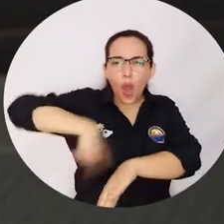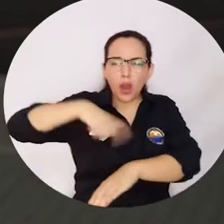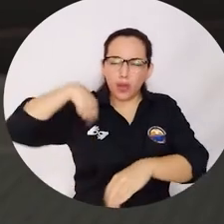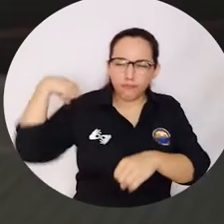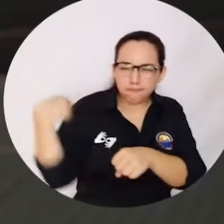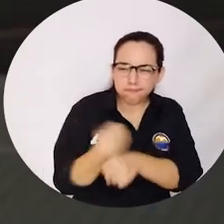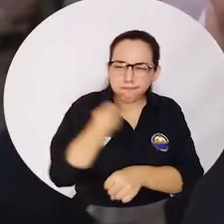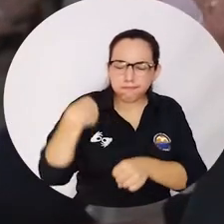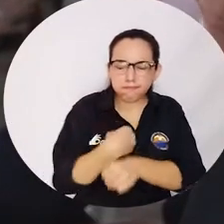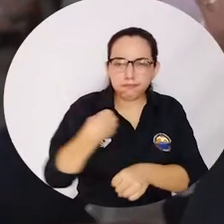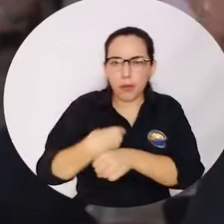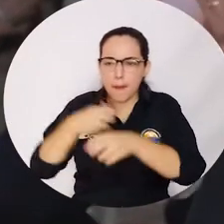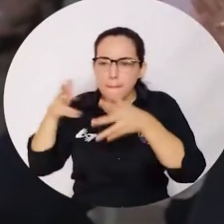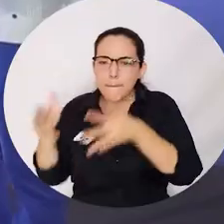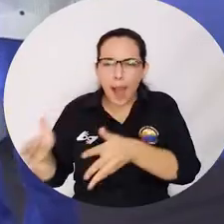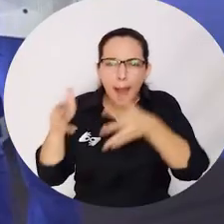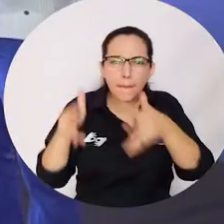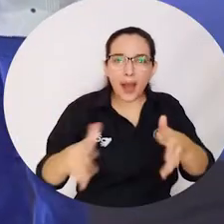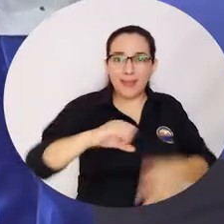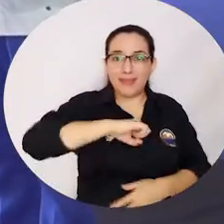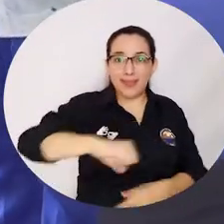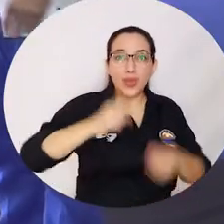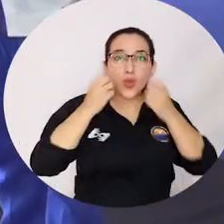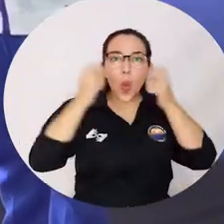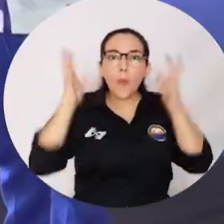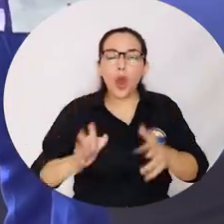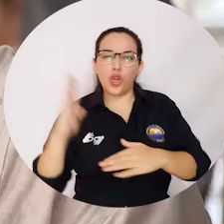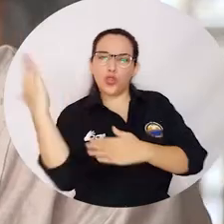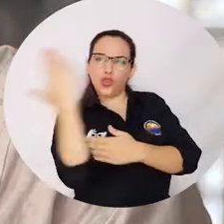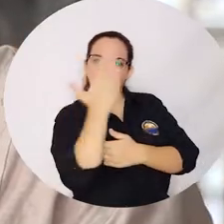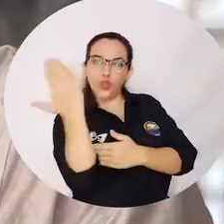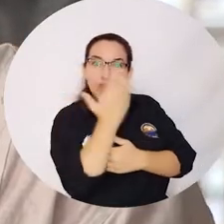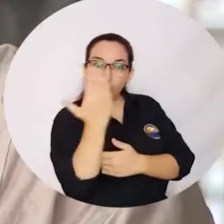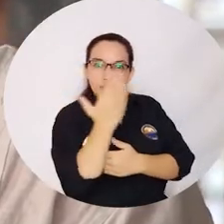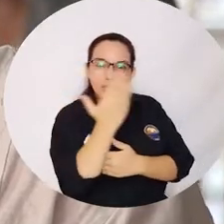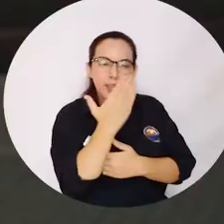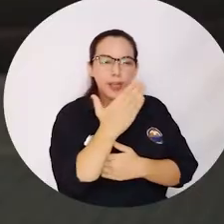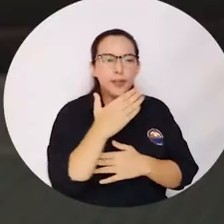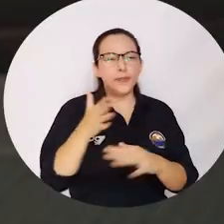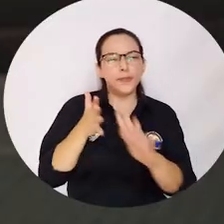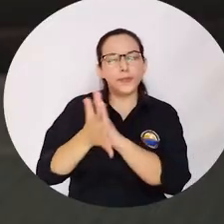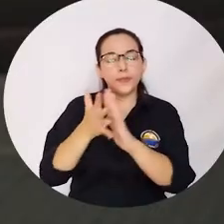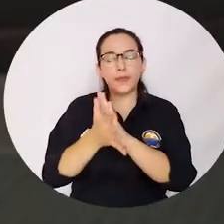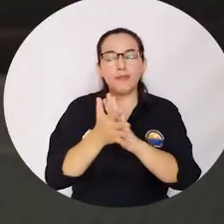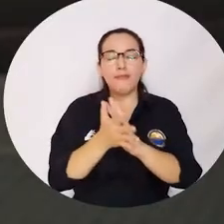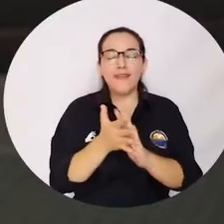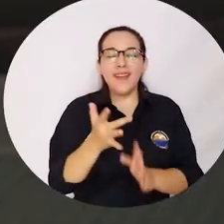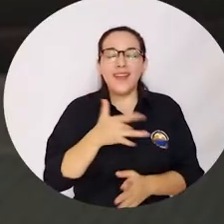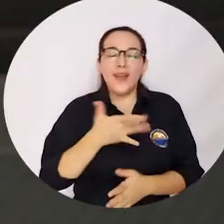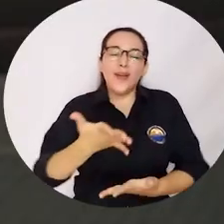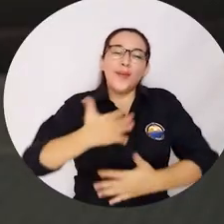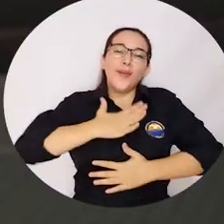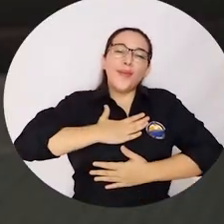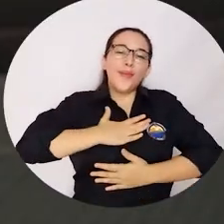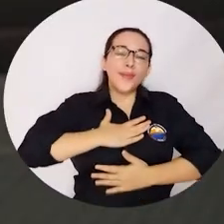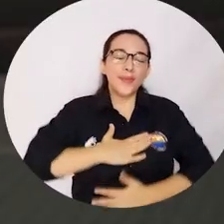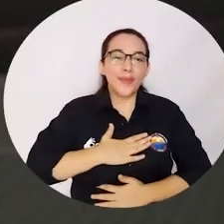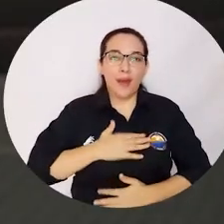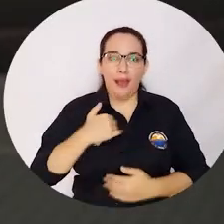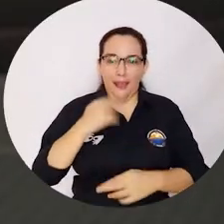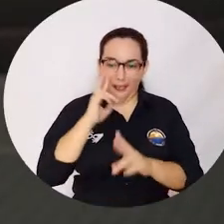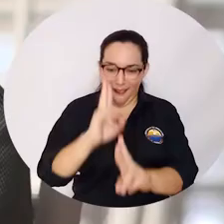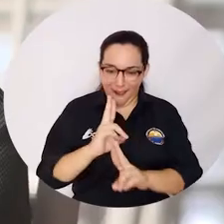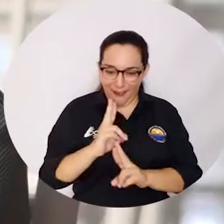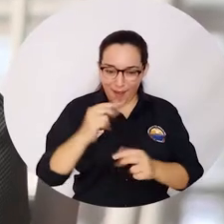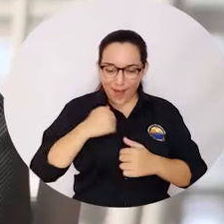dedicadas de labor, de enseñar los derechos humanos a través del cine y de verdad que es muy satisfactorio recibir y que se